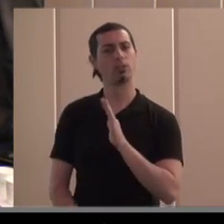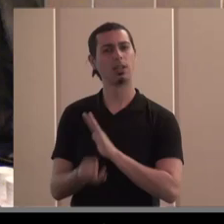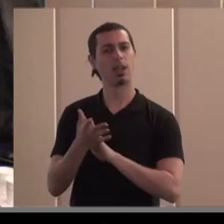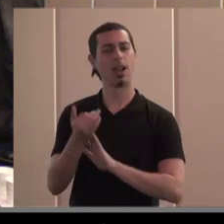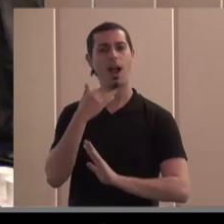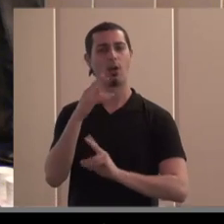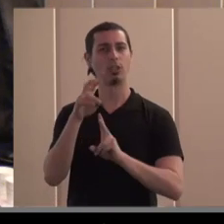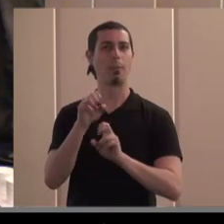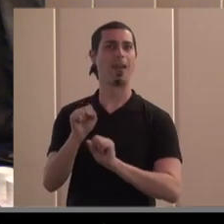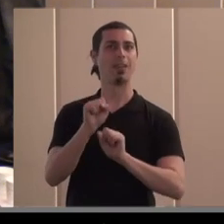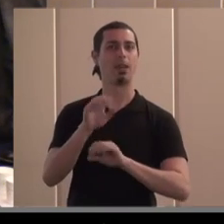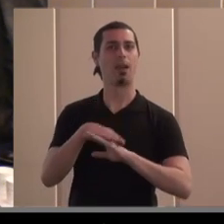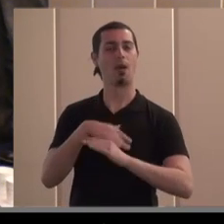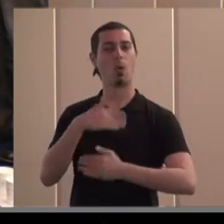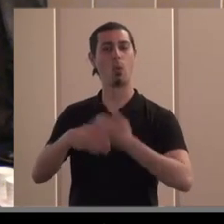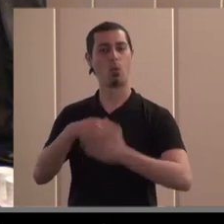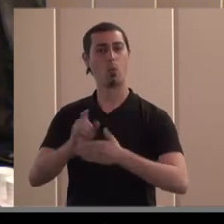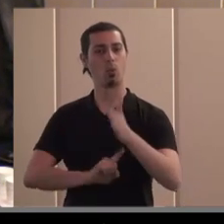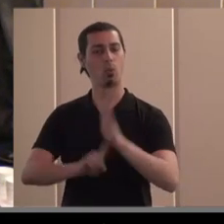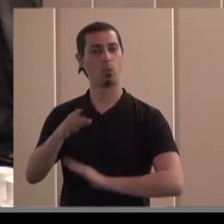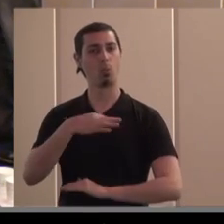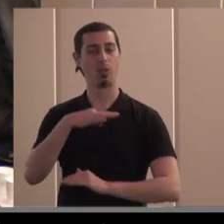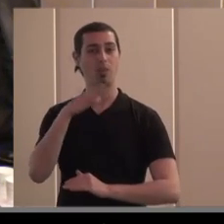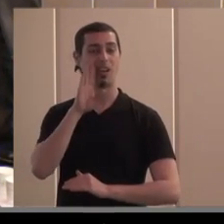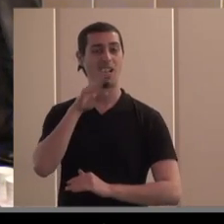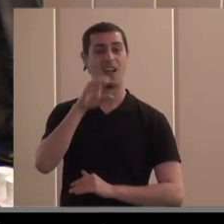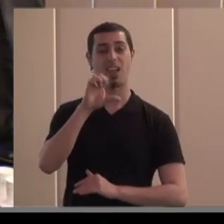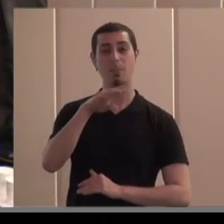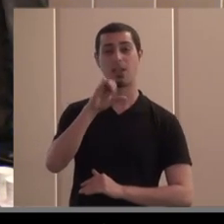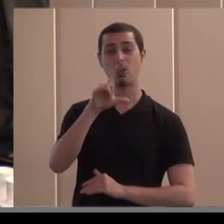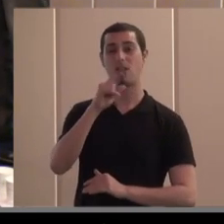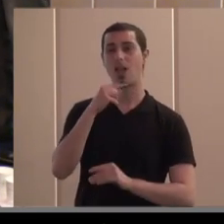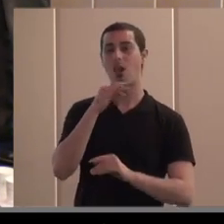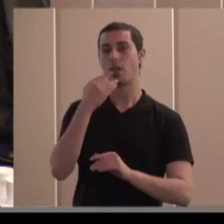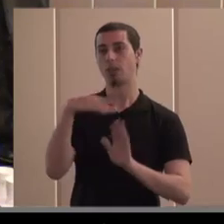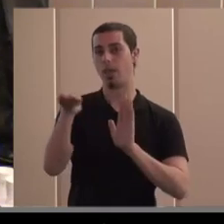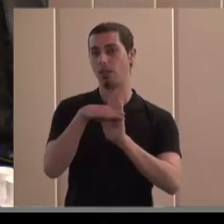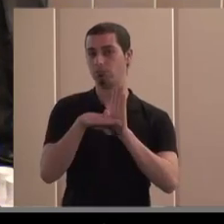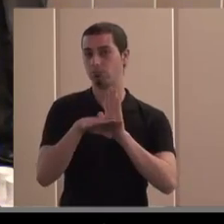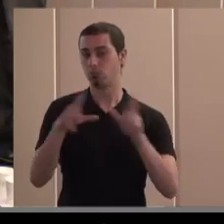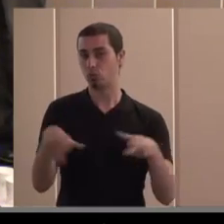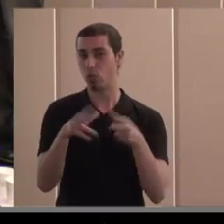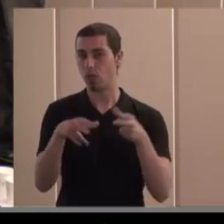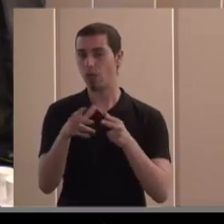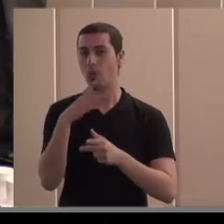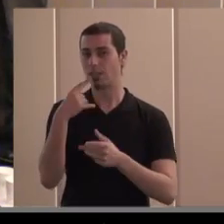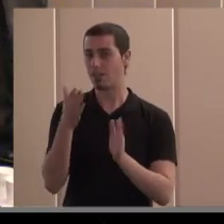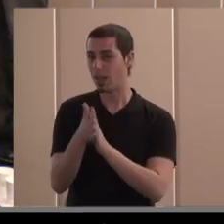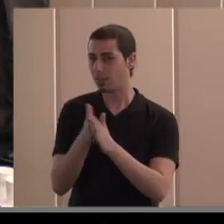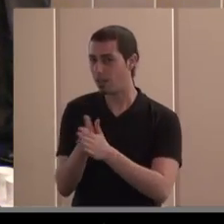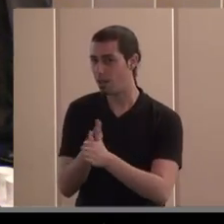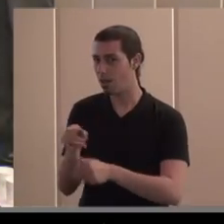defensa para evitar esas entradas a lo mejor un poco lo que decía Emilio dentro de la creación de cláusulas sociales ¿se está potenciando eso?